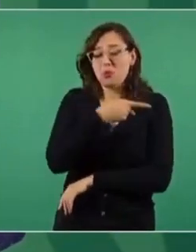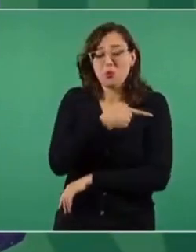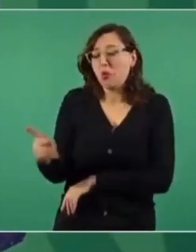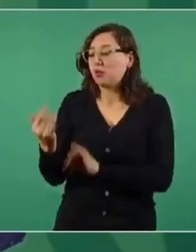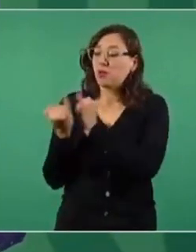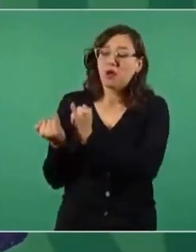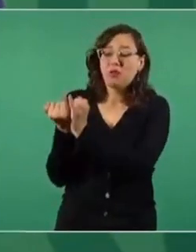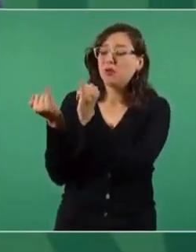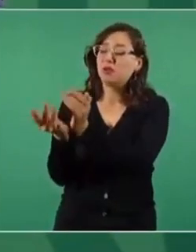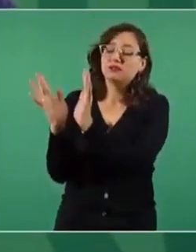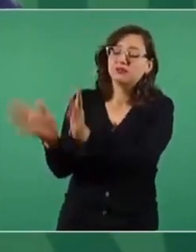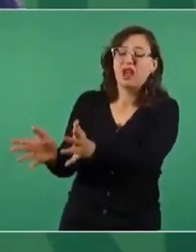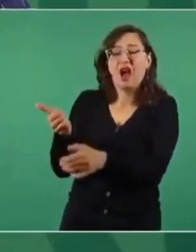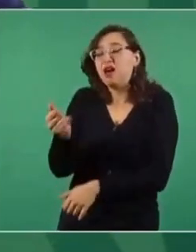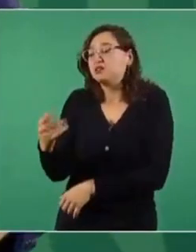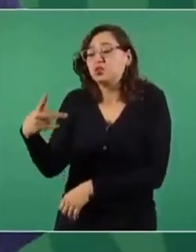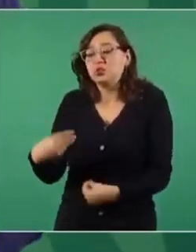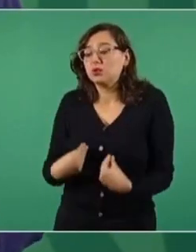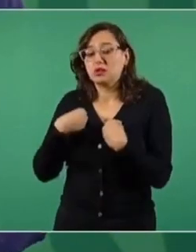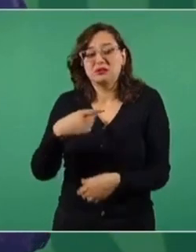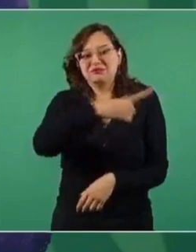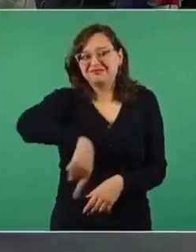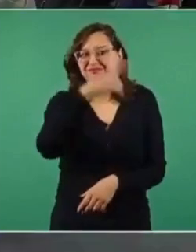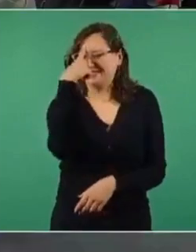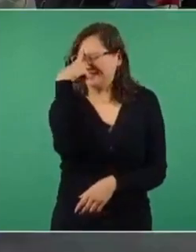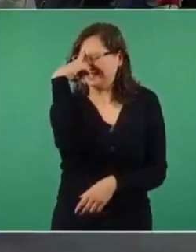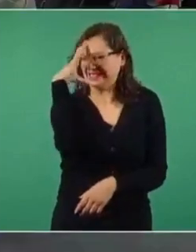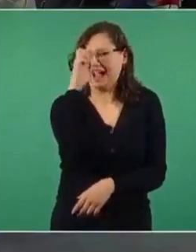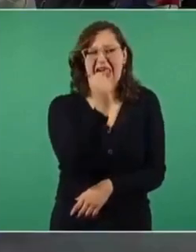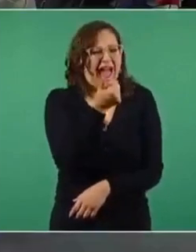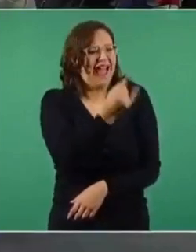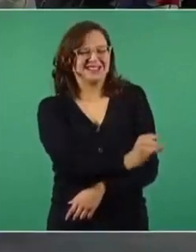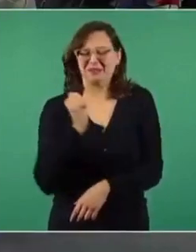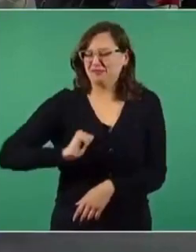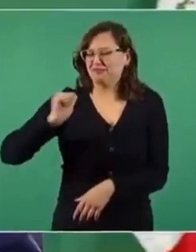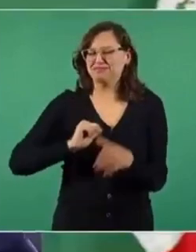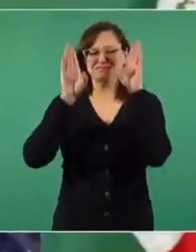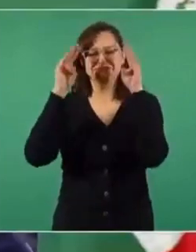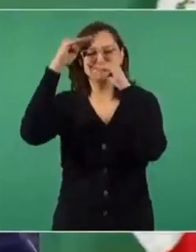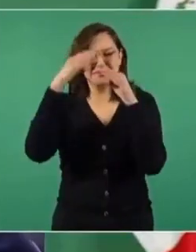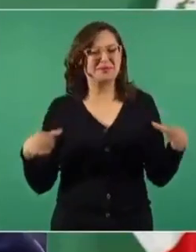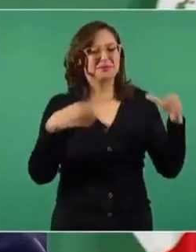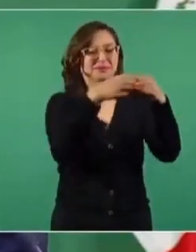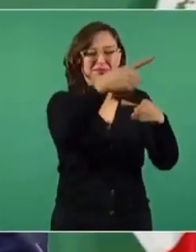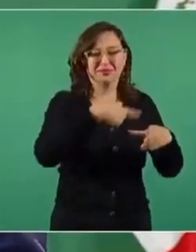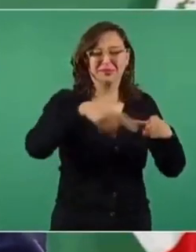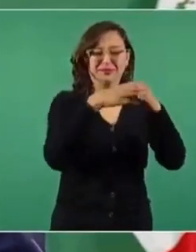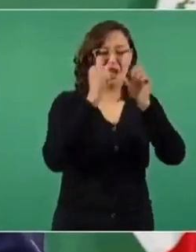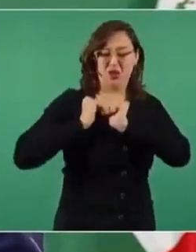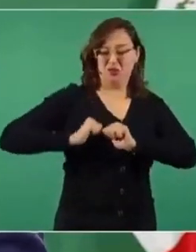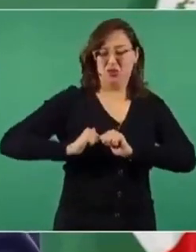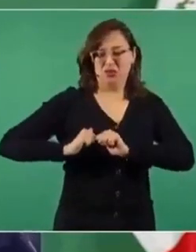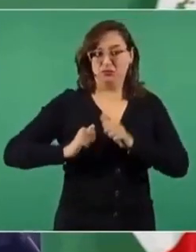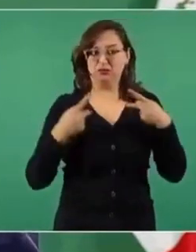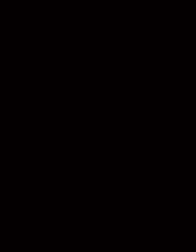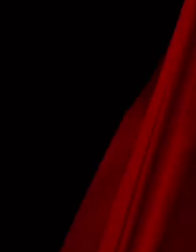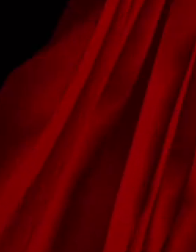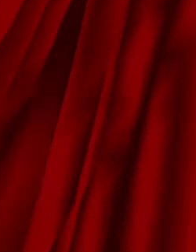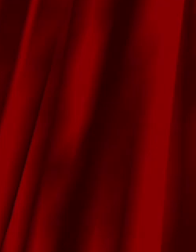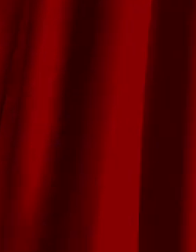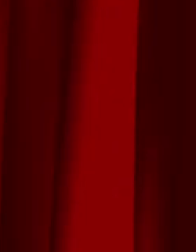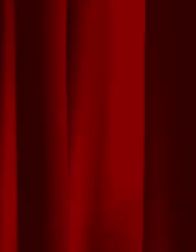morir pobre. Esa es su concepción de esta gente, son de lo más atrasado, los que mandan, los de la cúpula, no el pueblo.